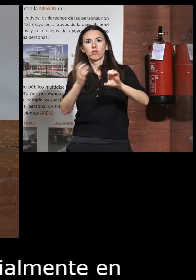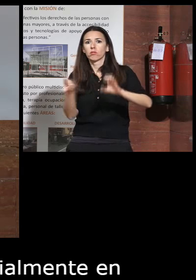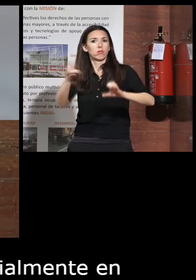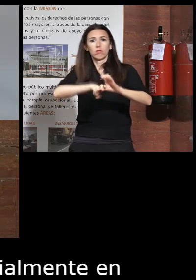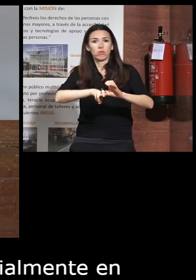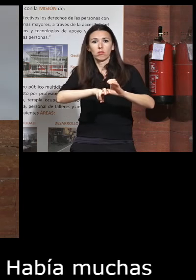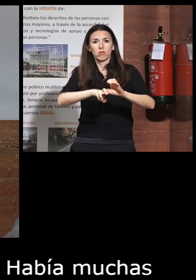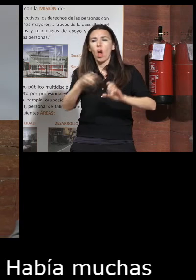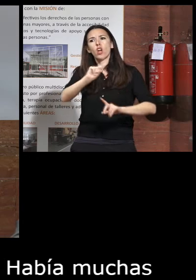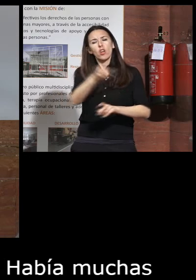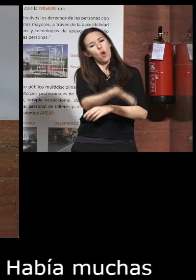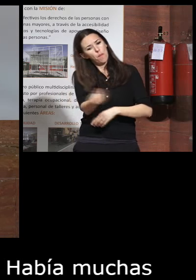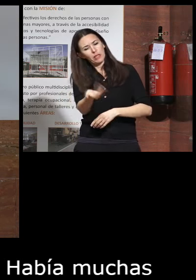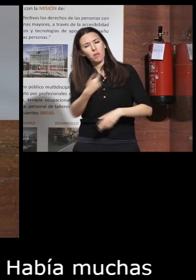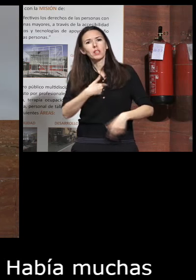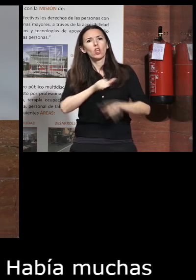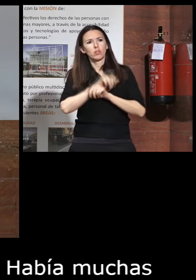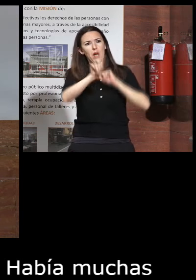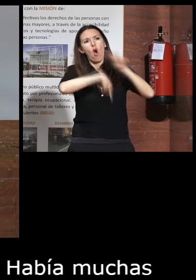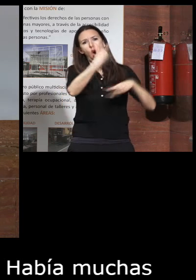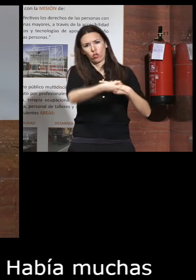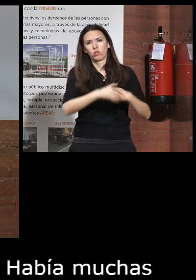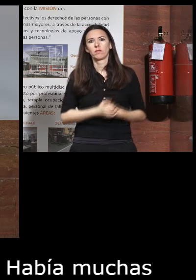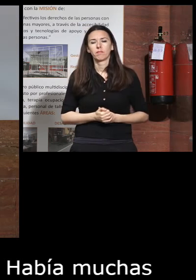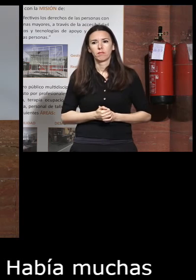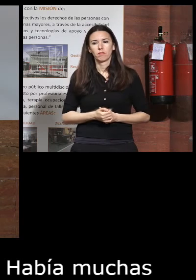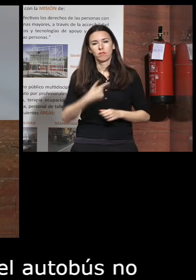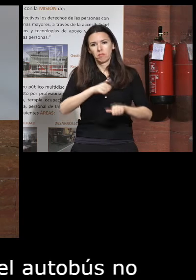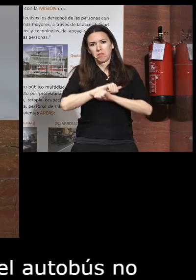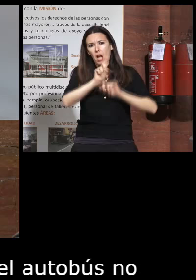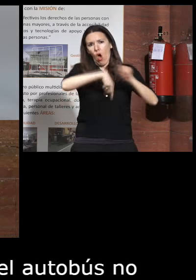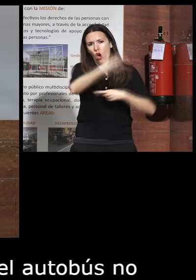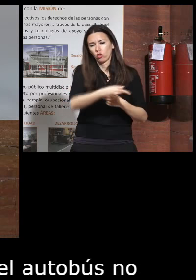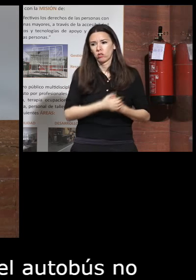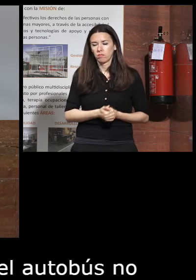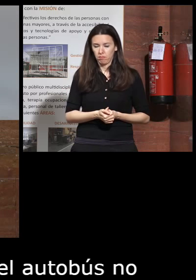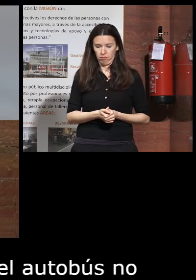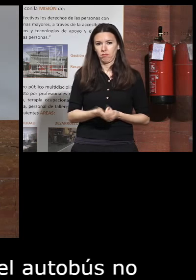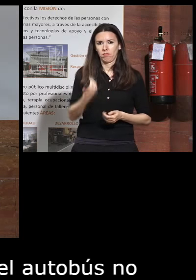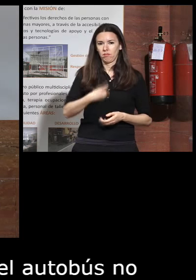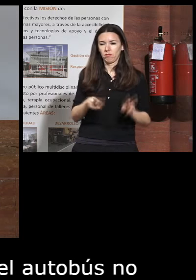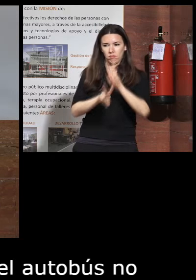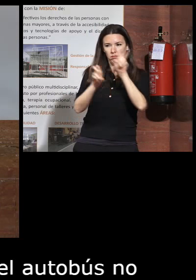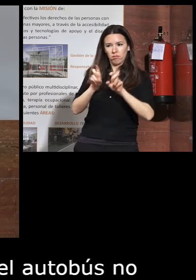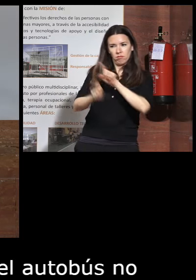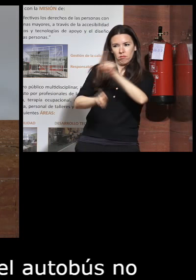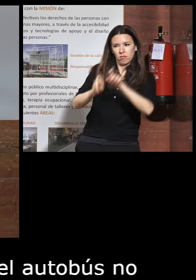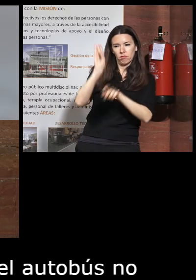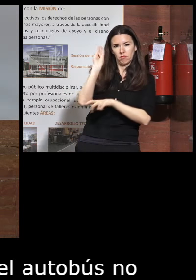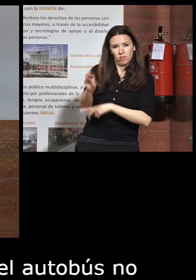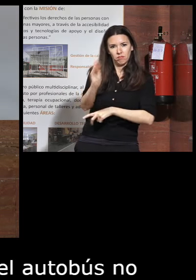subían no, pase usted que yo espero al siguiente que yo espero al siguiente claro ya profundizaron en el tema les preguntaron